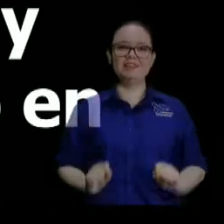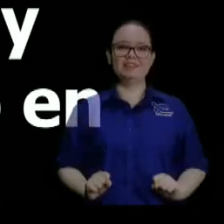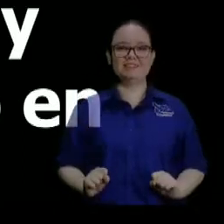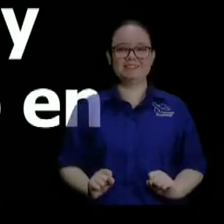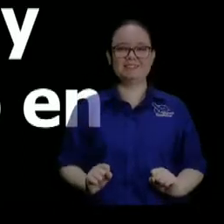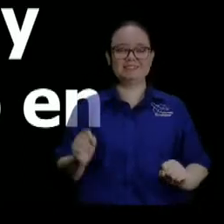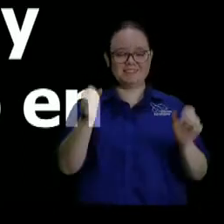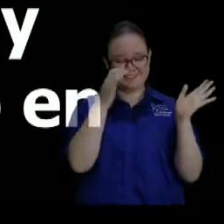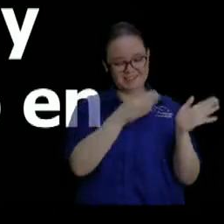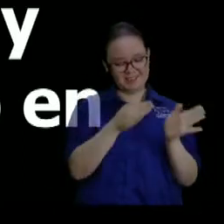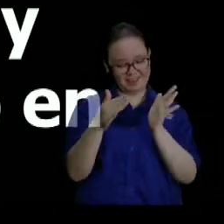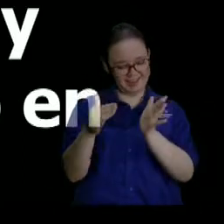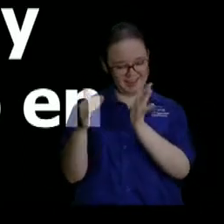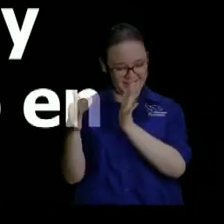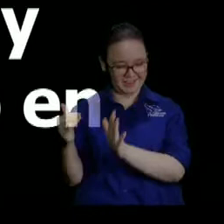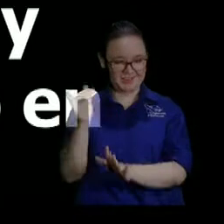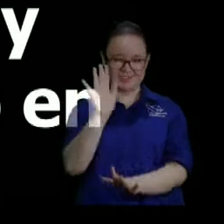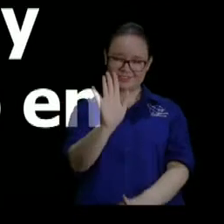cada uno en su ministerio.